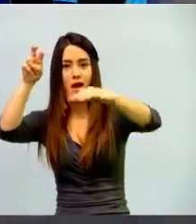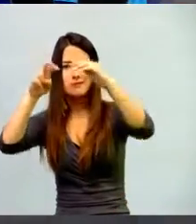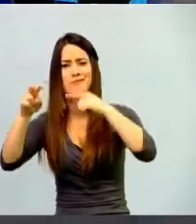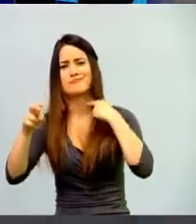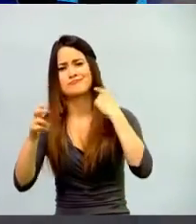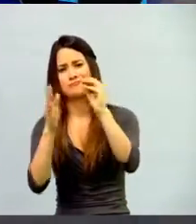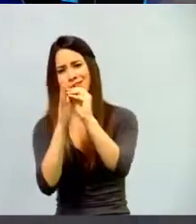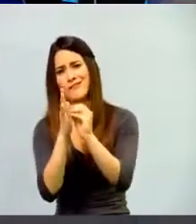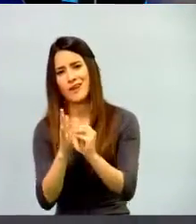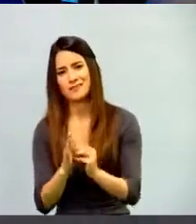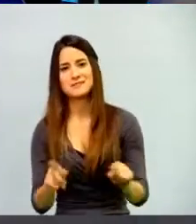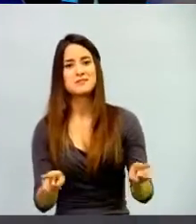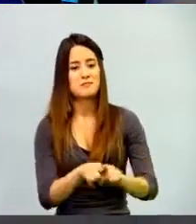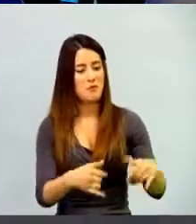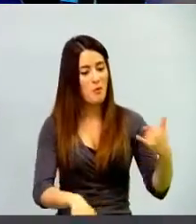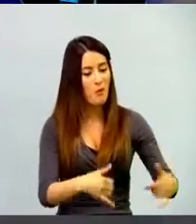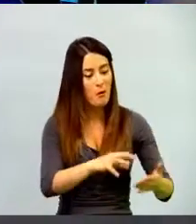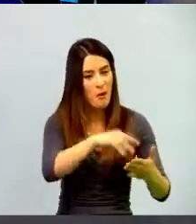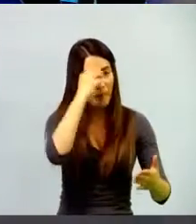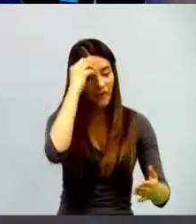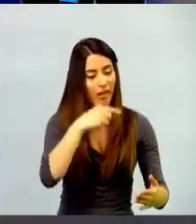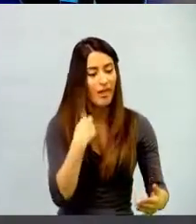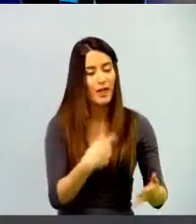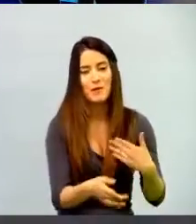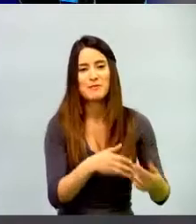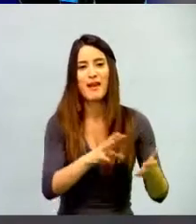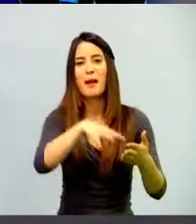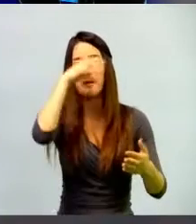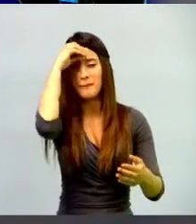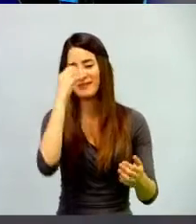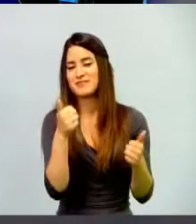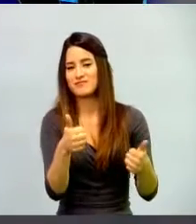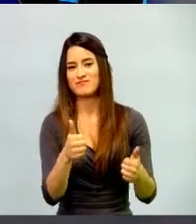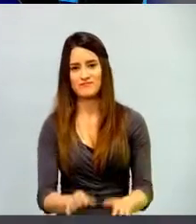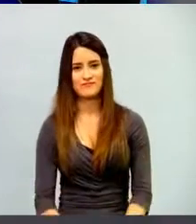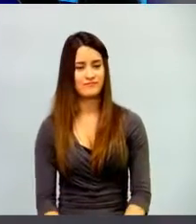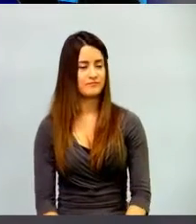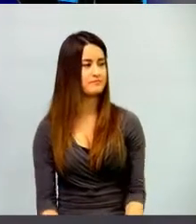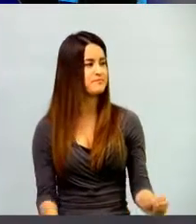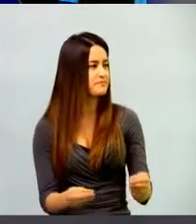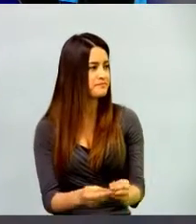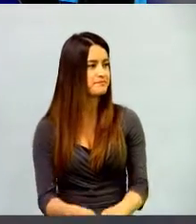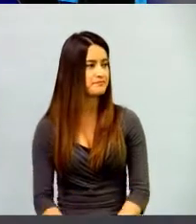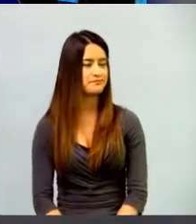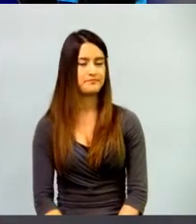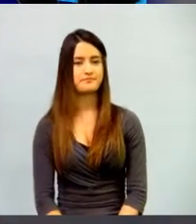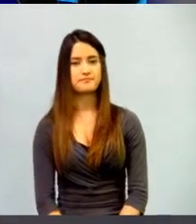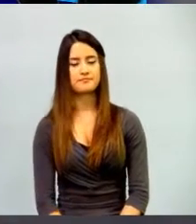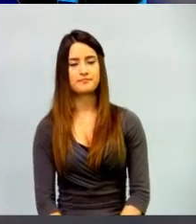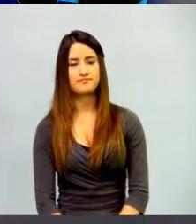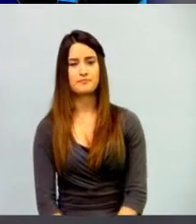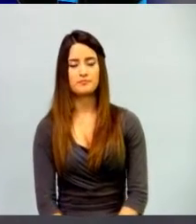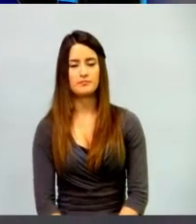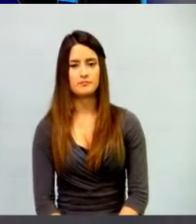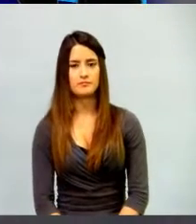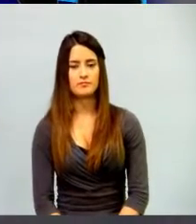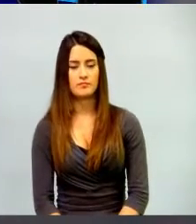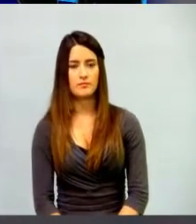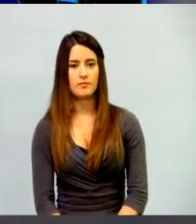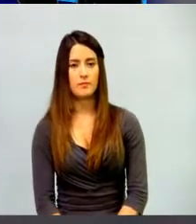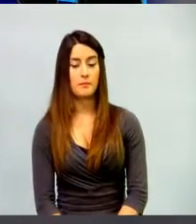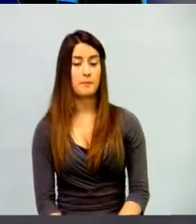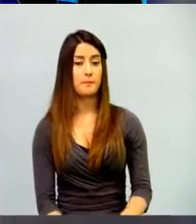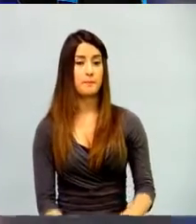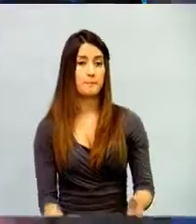No, igual es algo que me parece que también es válido a rescatar ahí es que los juegos tienen su componente